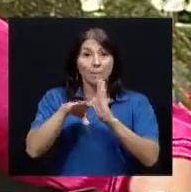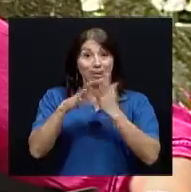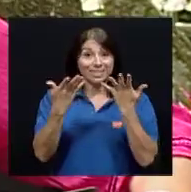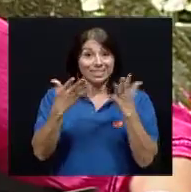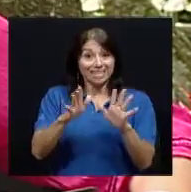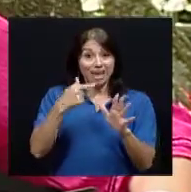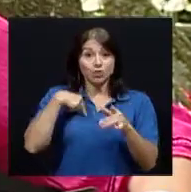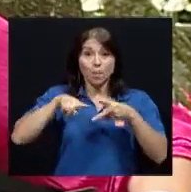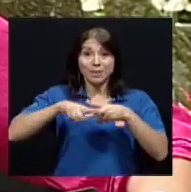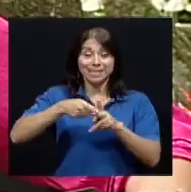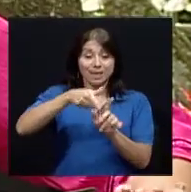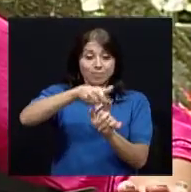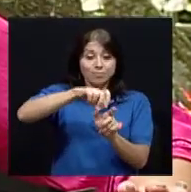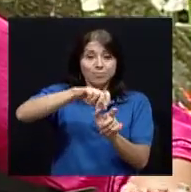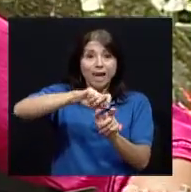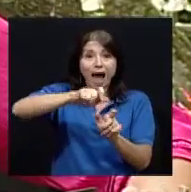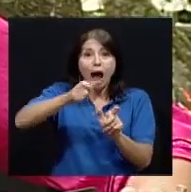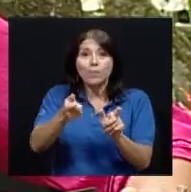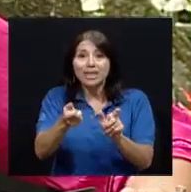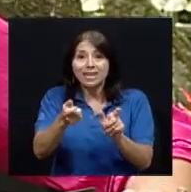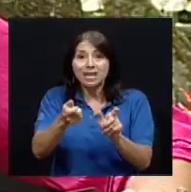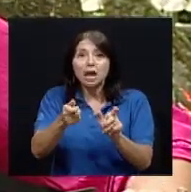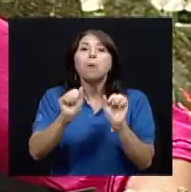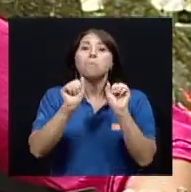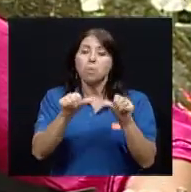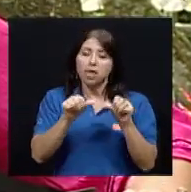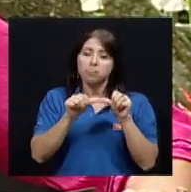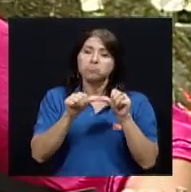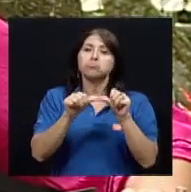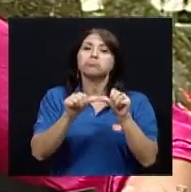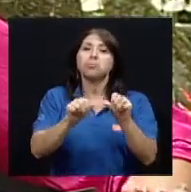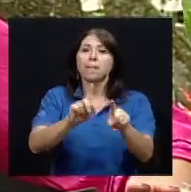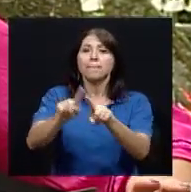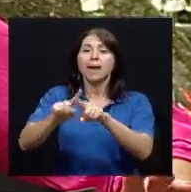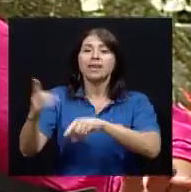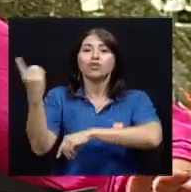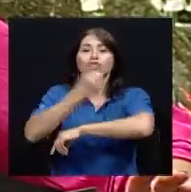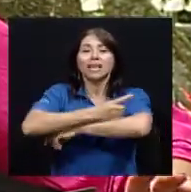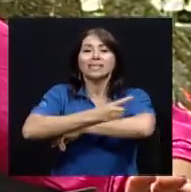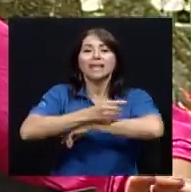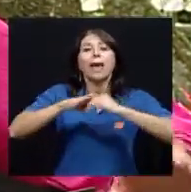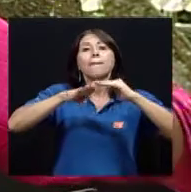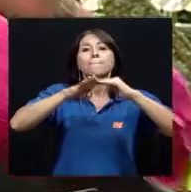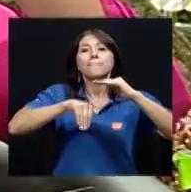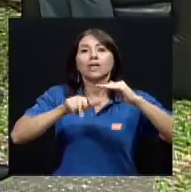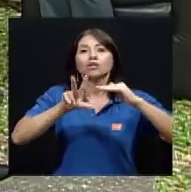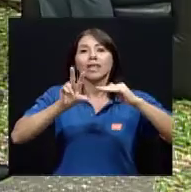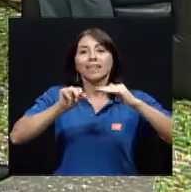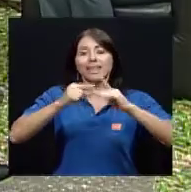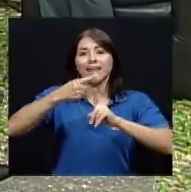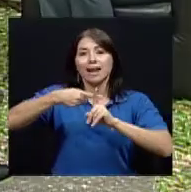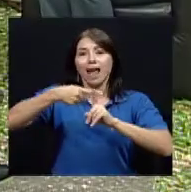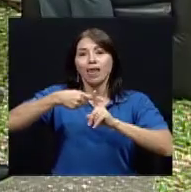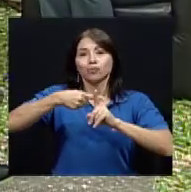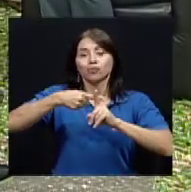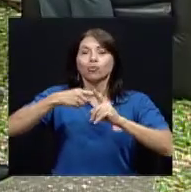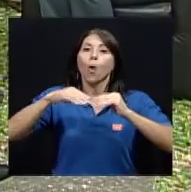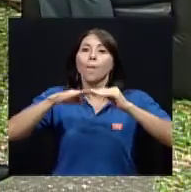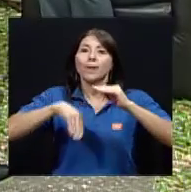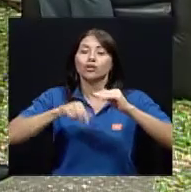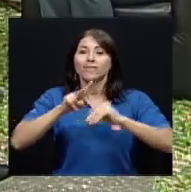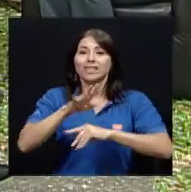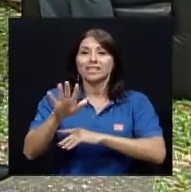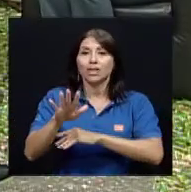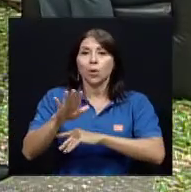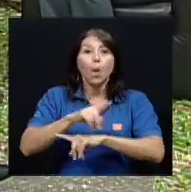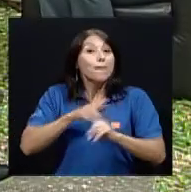administración de dosis aguanta varios días menos de 30 grados centígrados o menos de 25 según la presentación vuelvo al ejemplo si estamos en